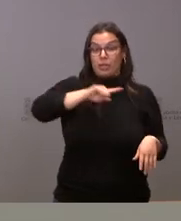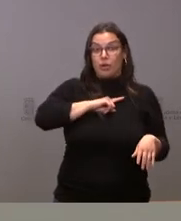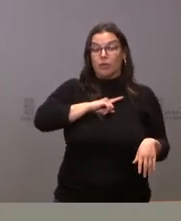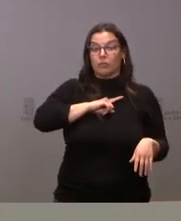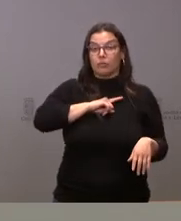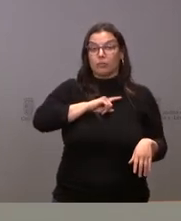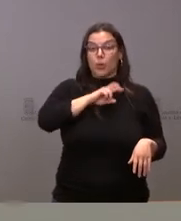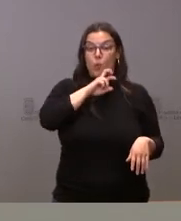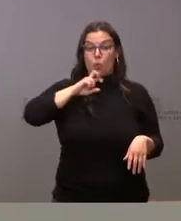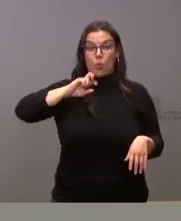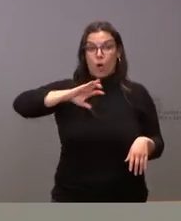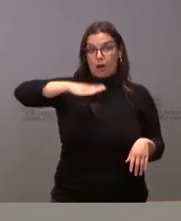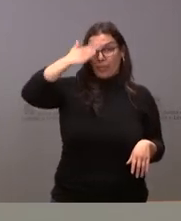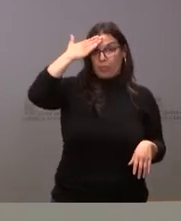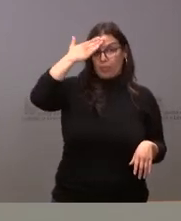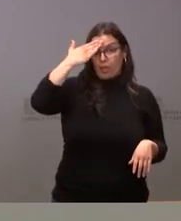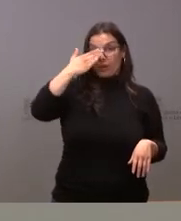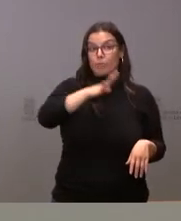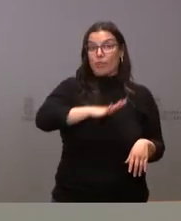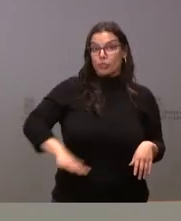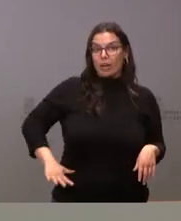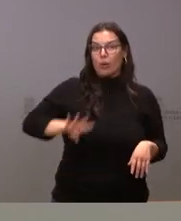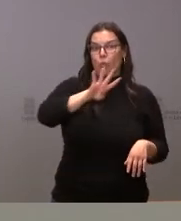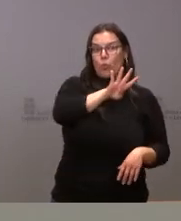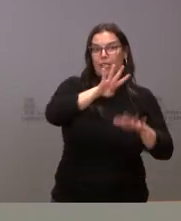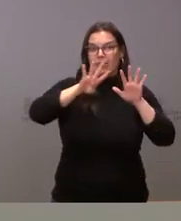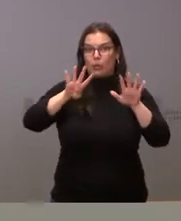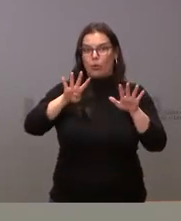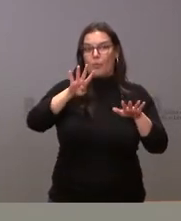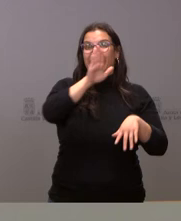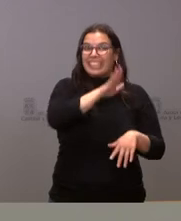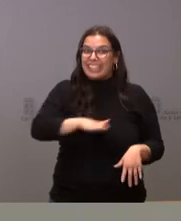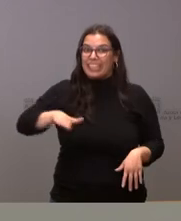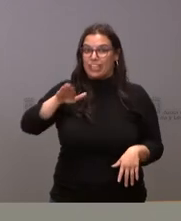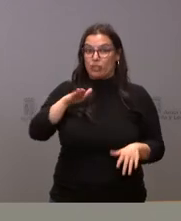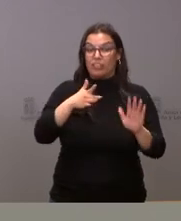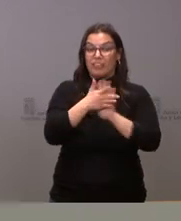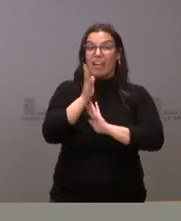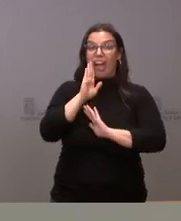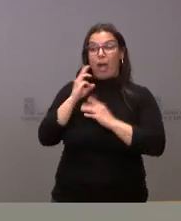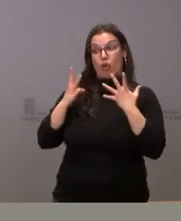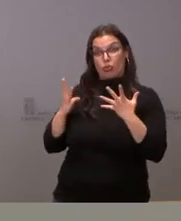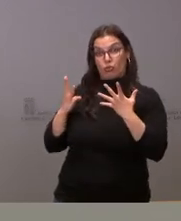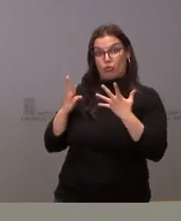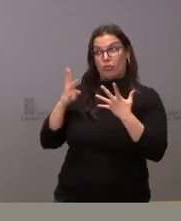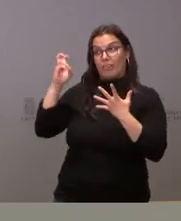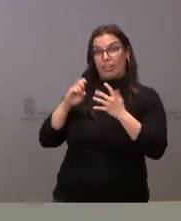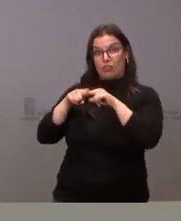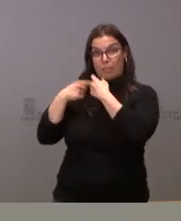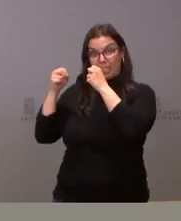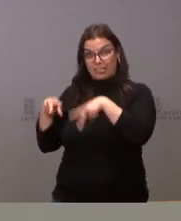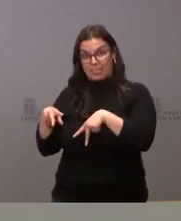provisional en este momento a 49 menores. Esto incluye los ocho menores no acompañados que les he citado,